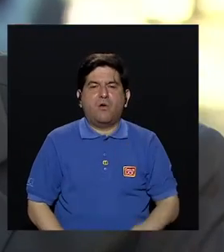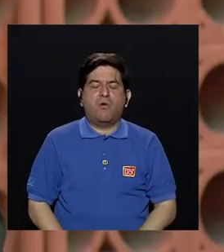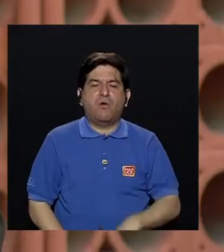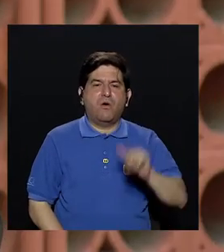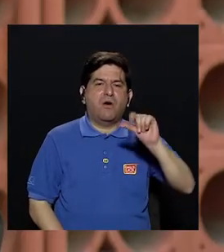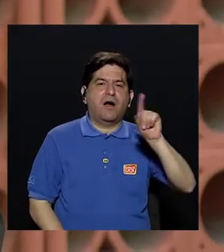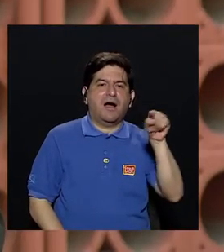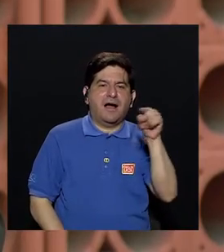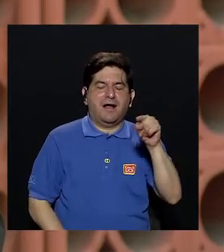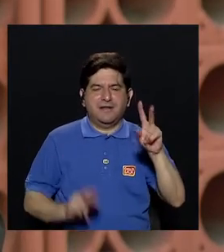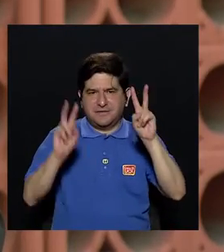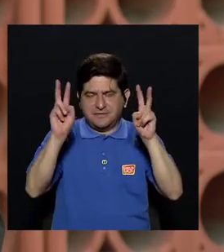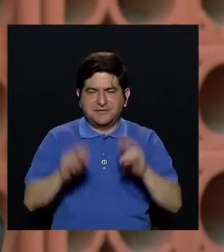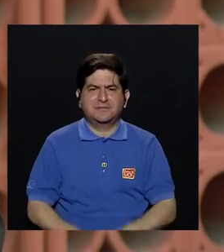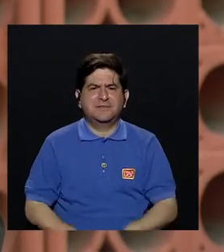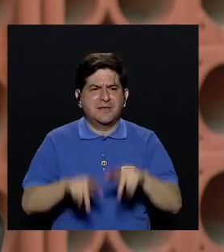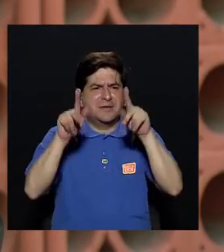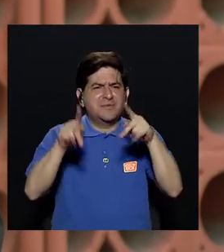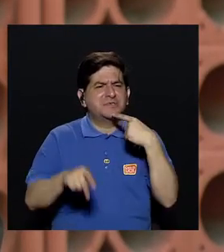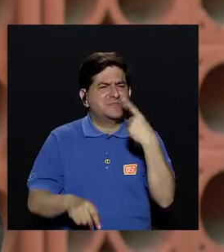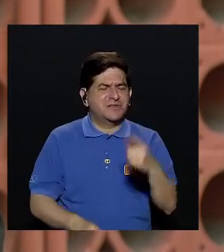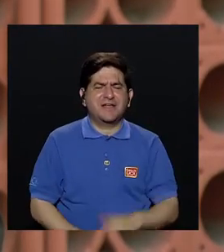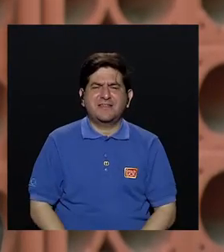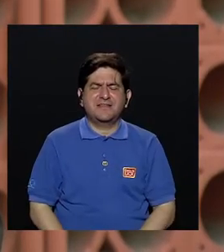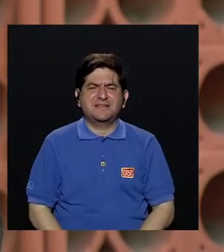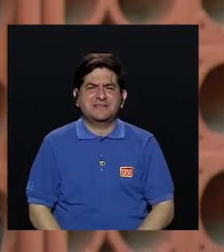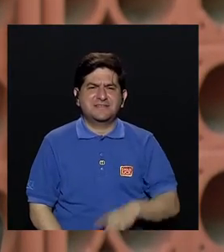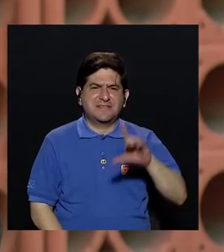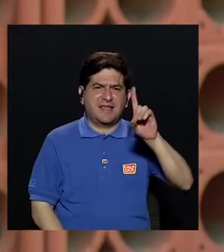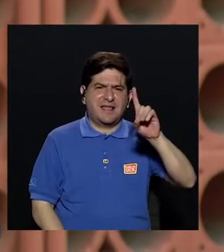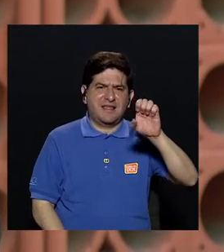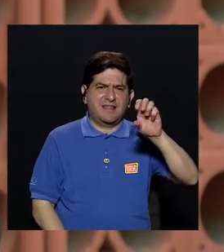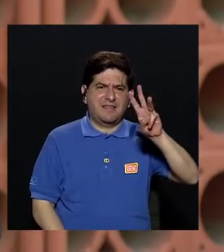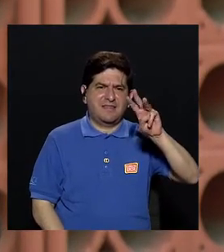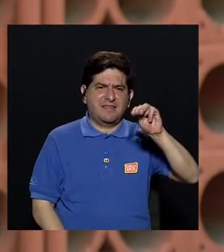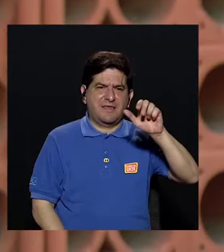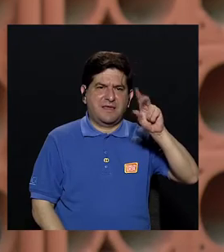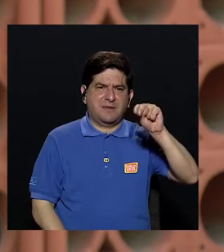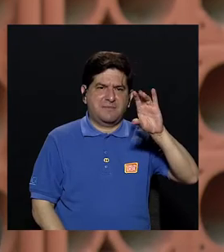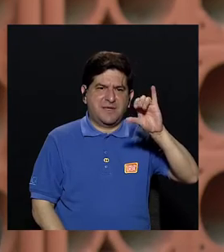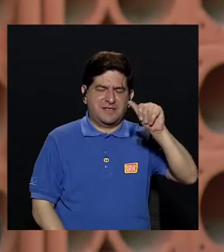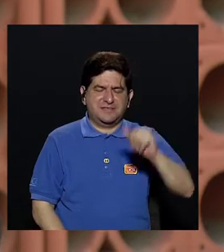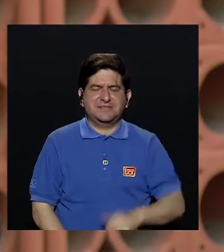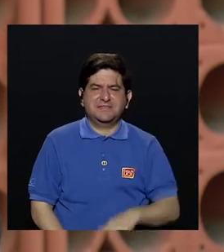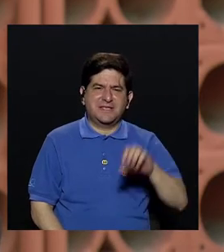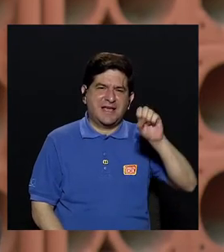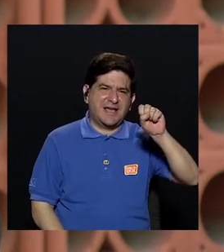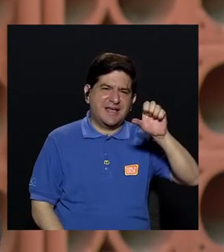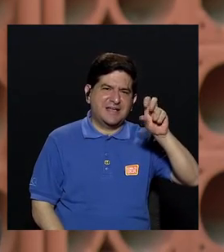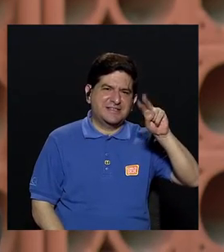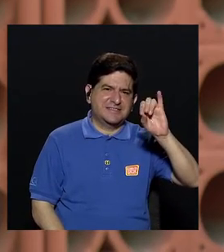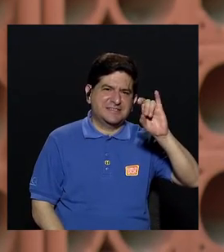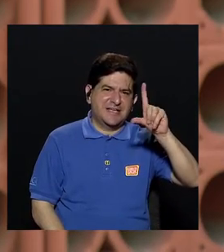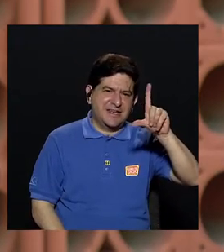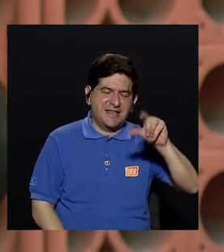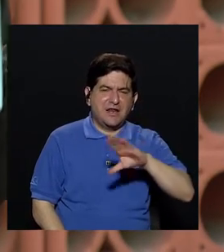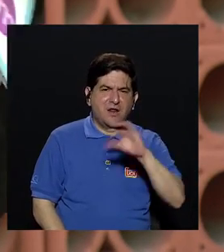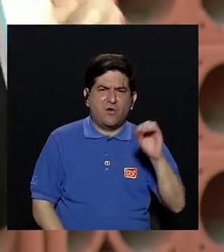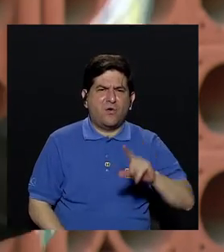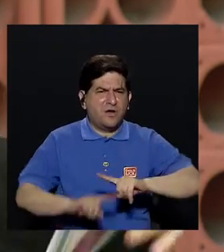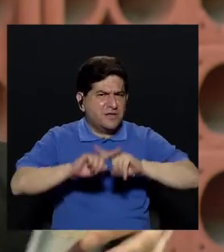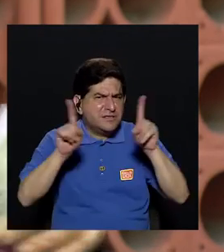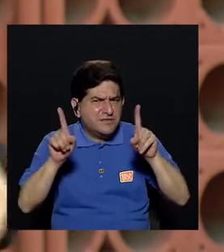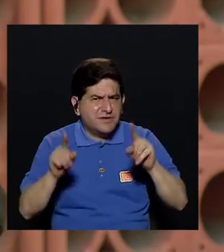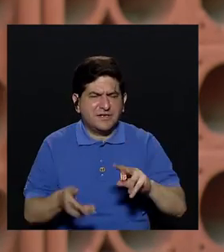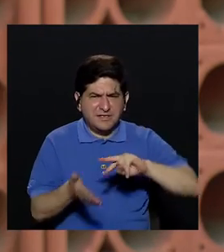la gente habla de demencia senil. Ahí estamos hablando de la misma demencia por Alzheimer o más bien la